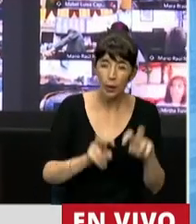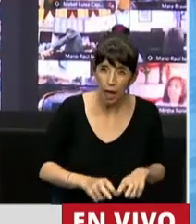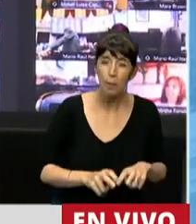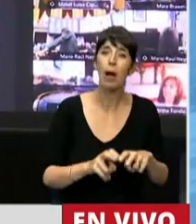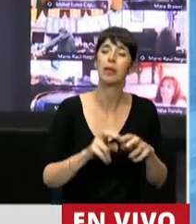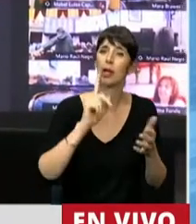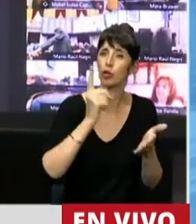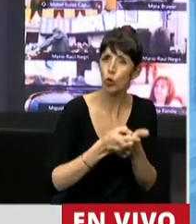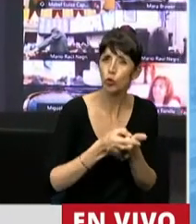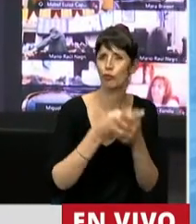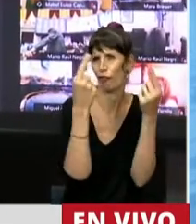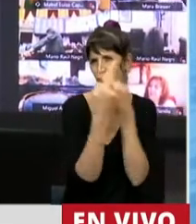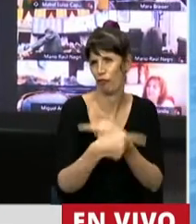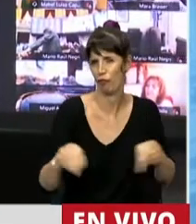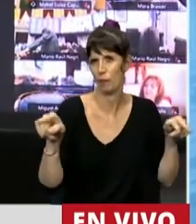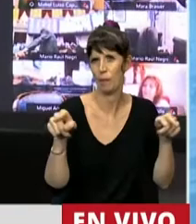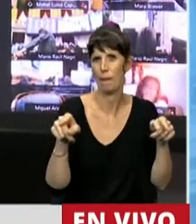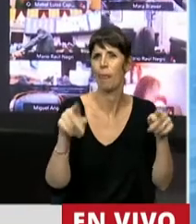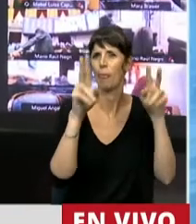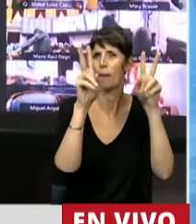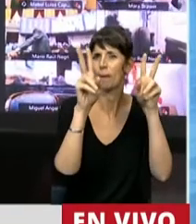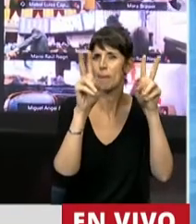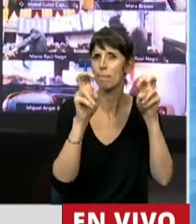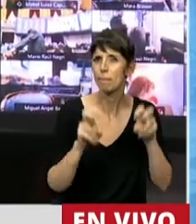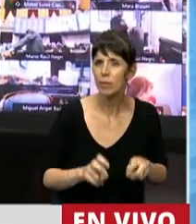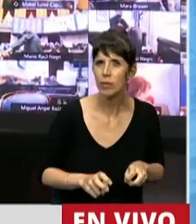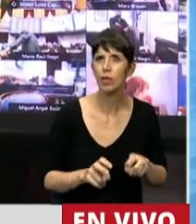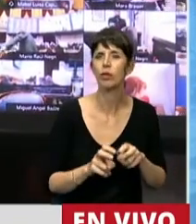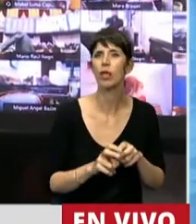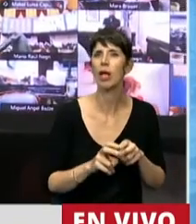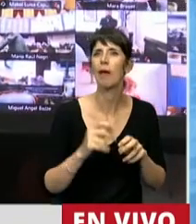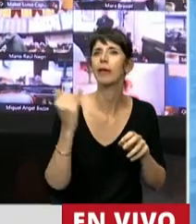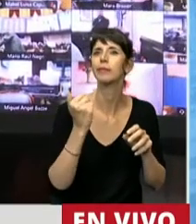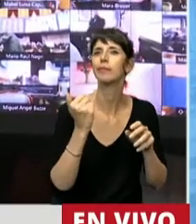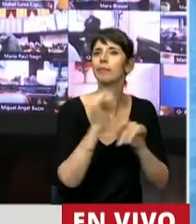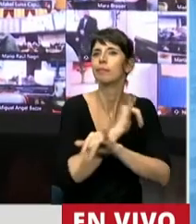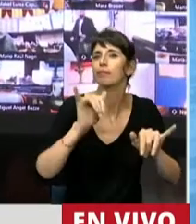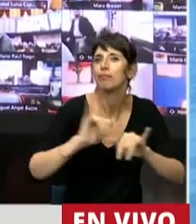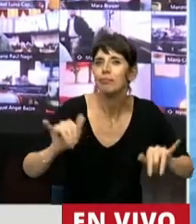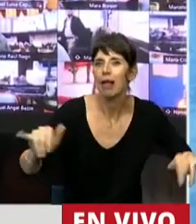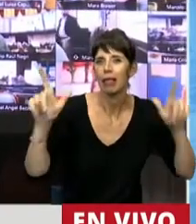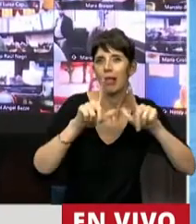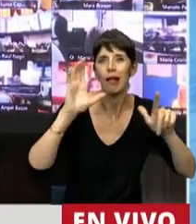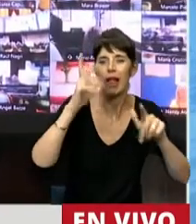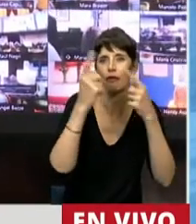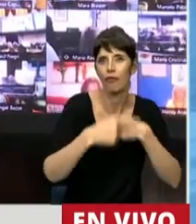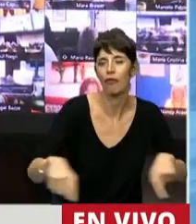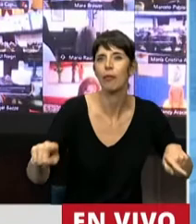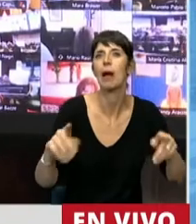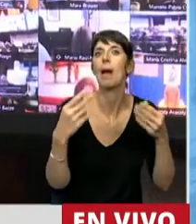resoluciones, con muchos temas con repercusión mediática, que para muchos miembros del Congreso